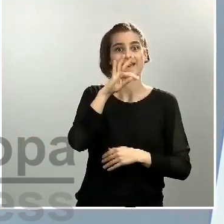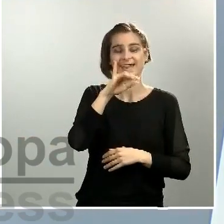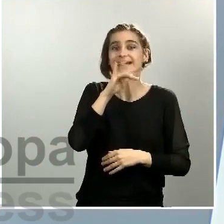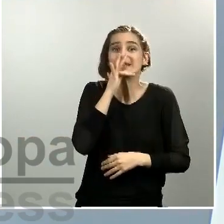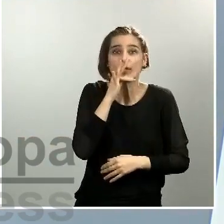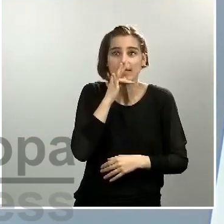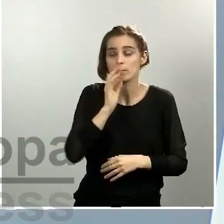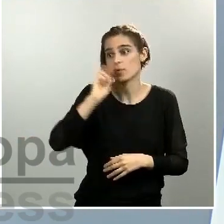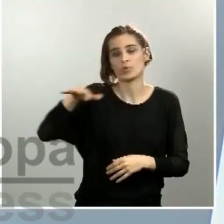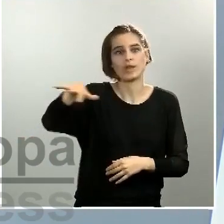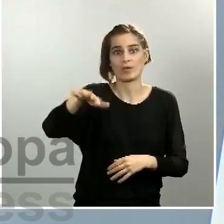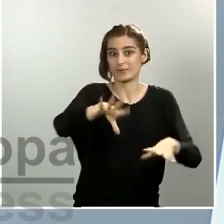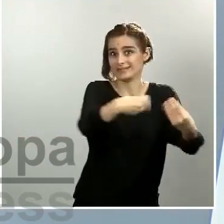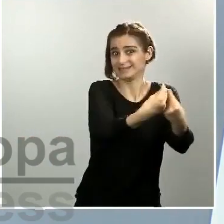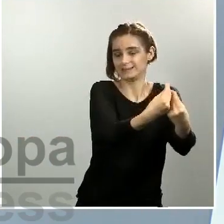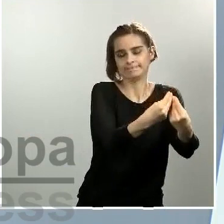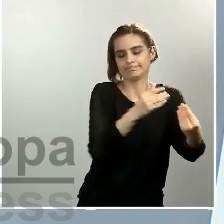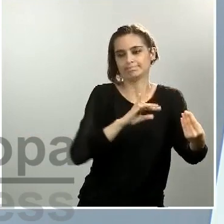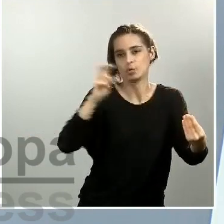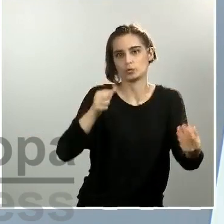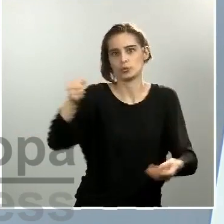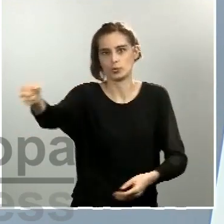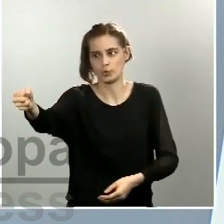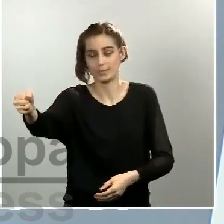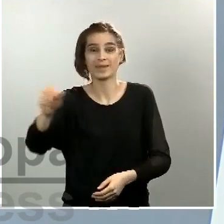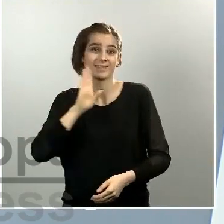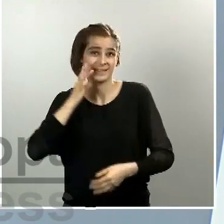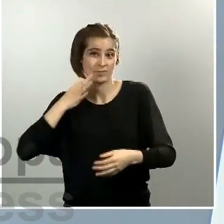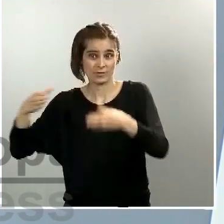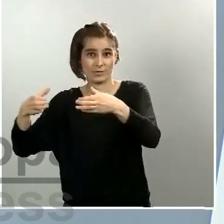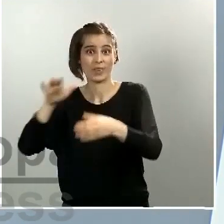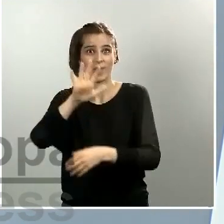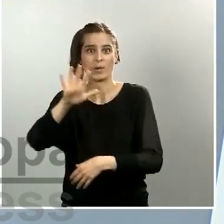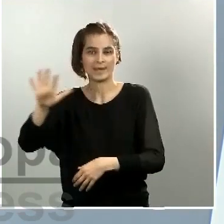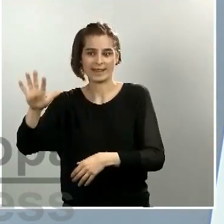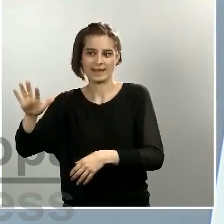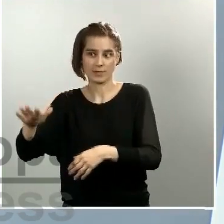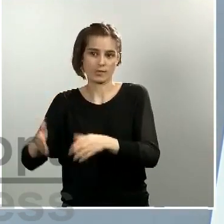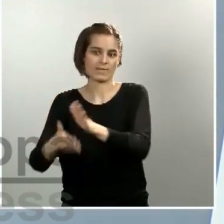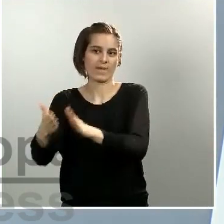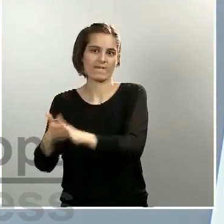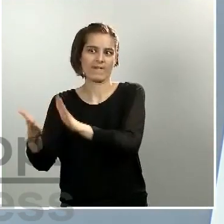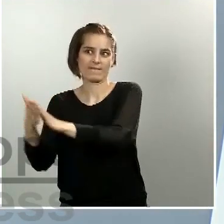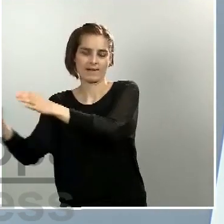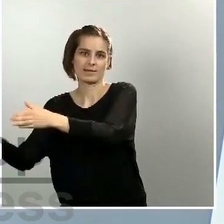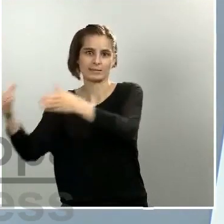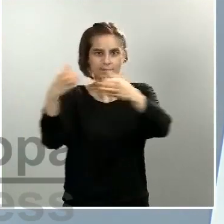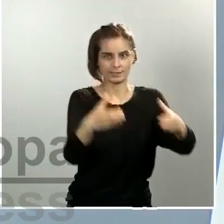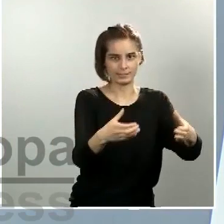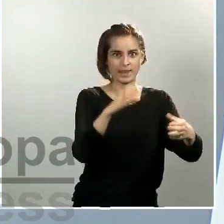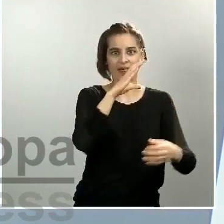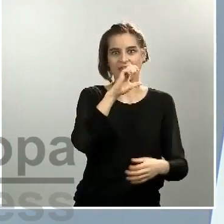esos 55 pasarán en estos días a CTI y seguiremos intentando hacer viajes para, de alguna forma,